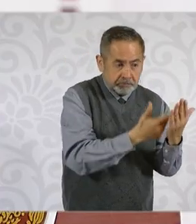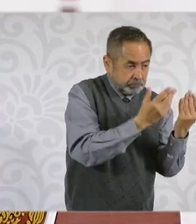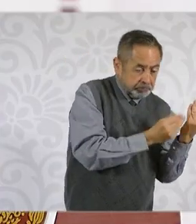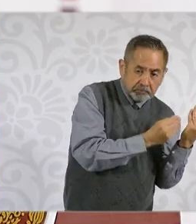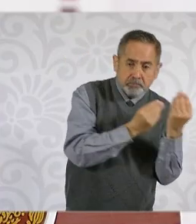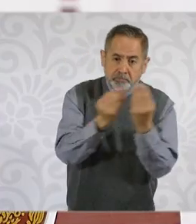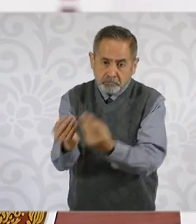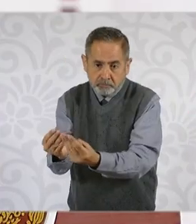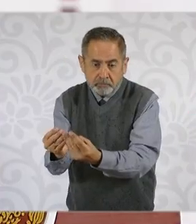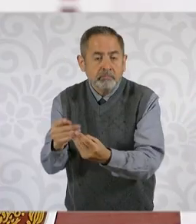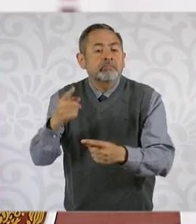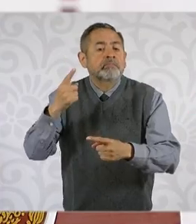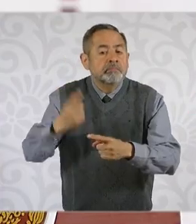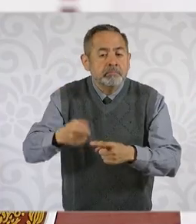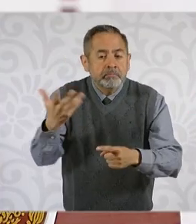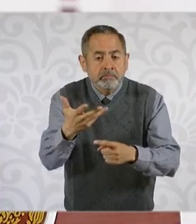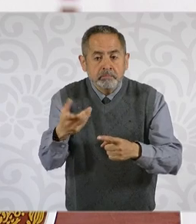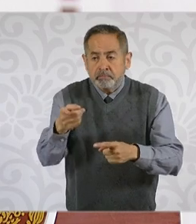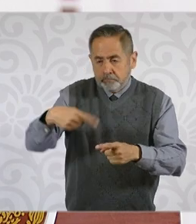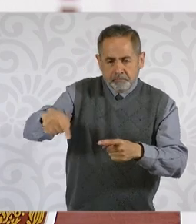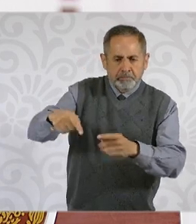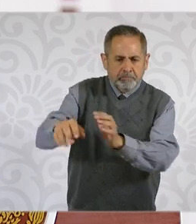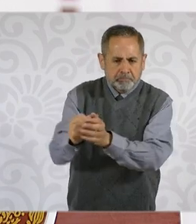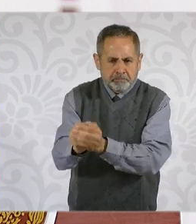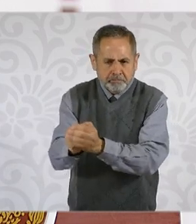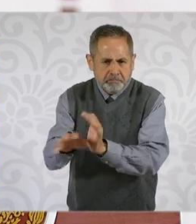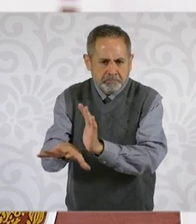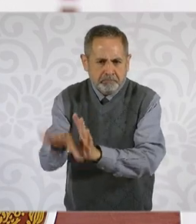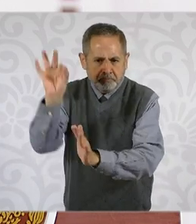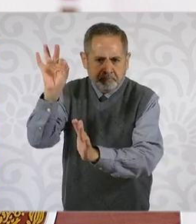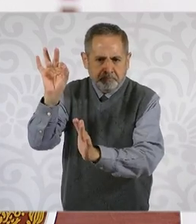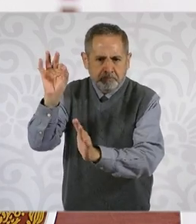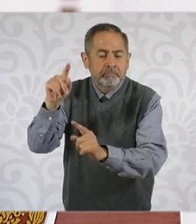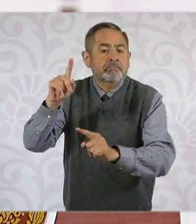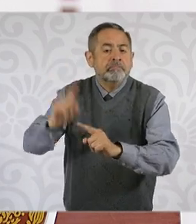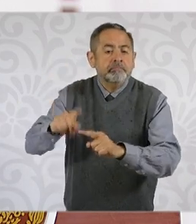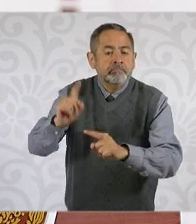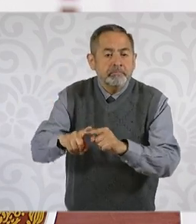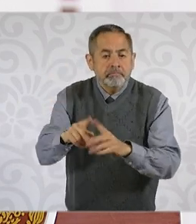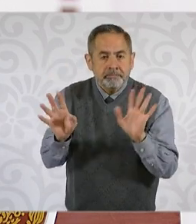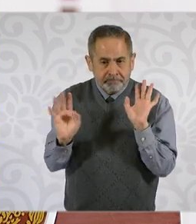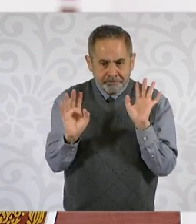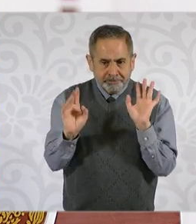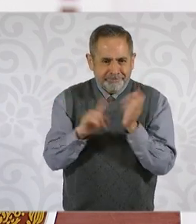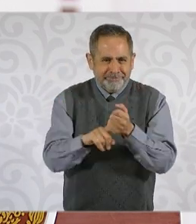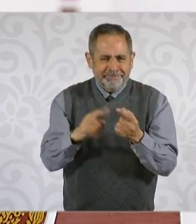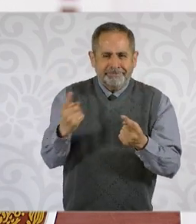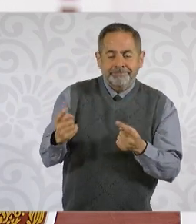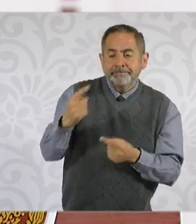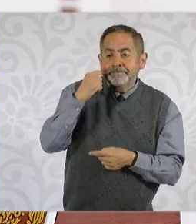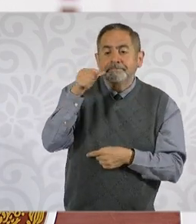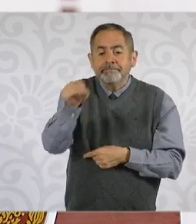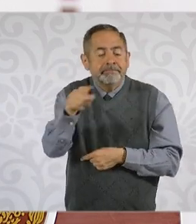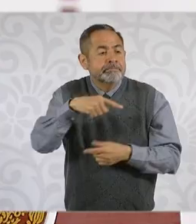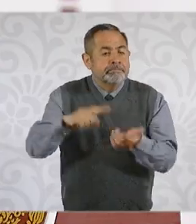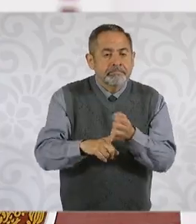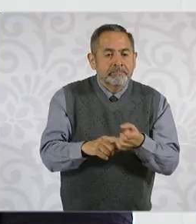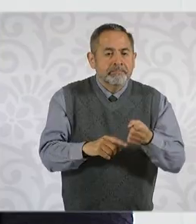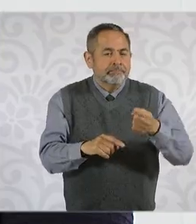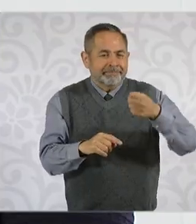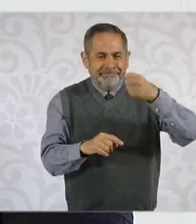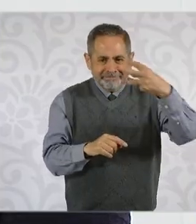seleccionadas mediante una urna fueron las de números impares. Cuatro,